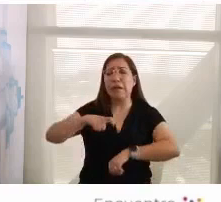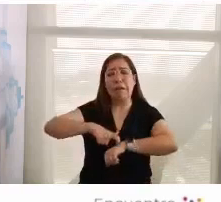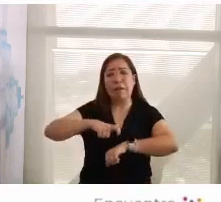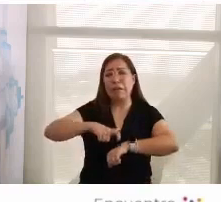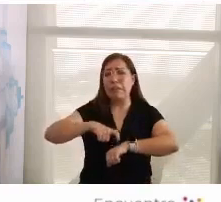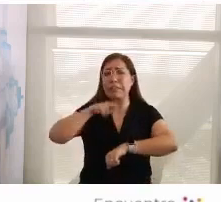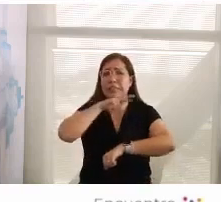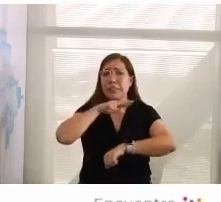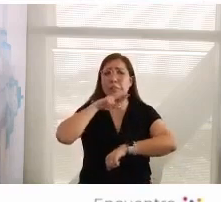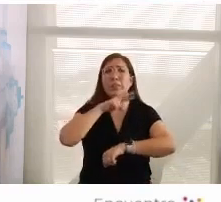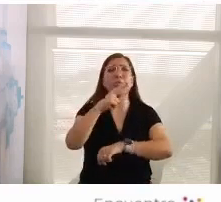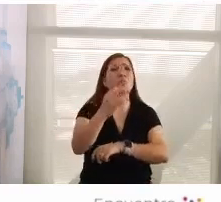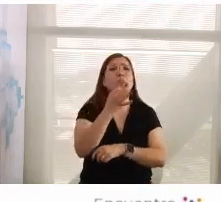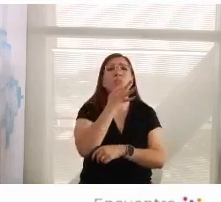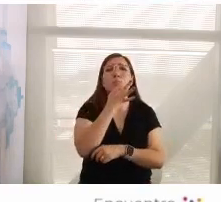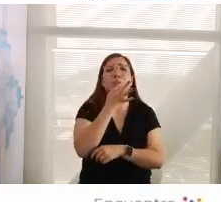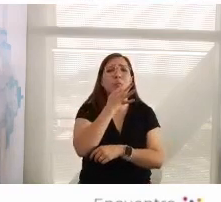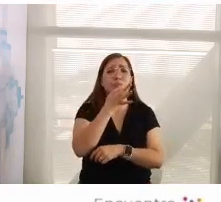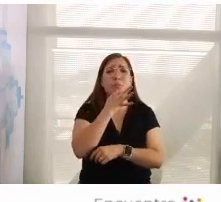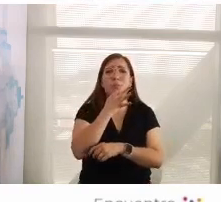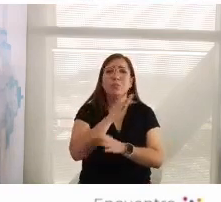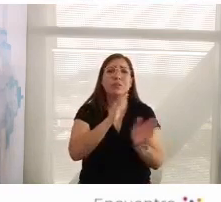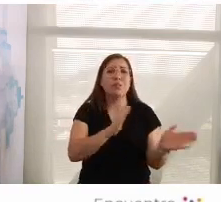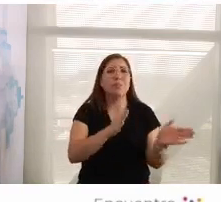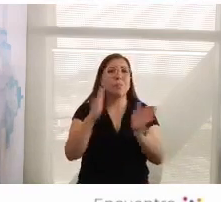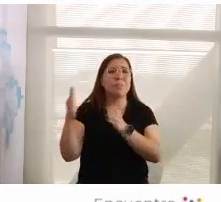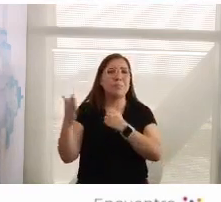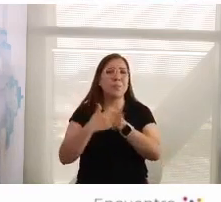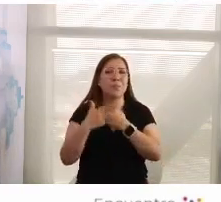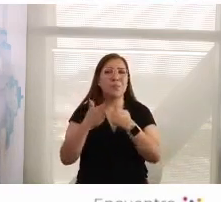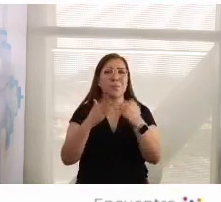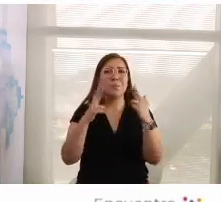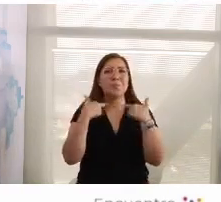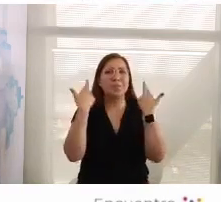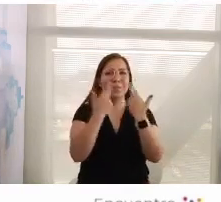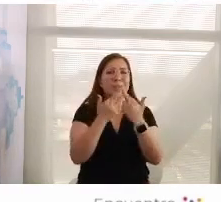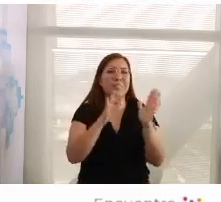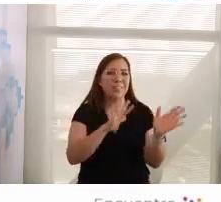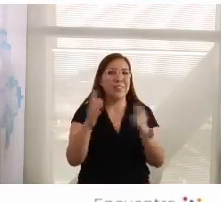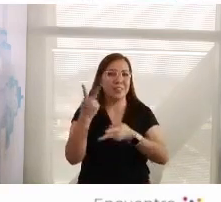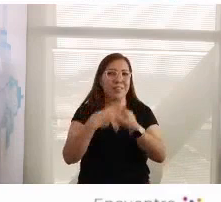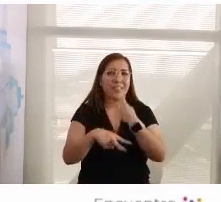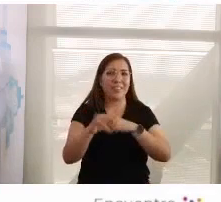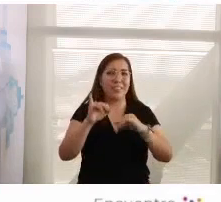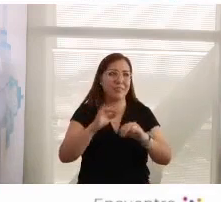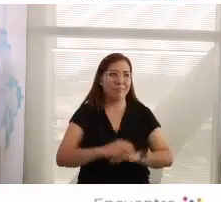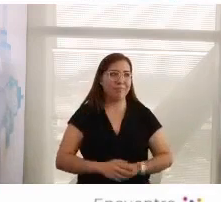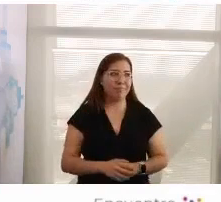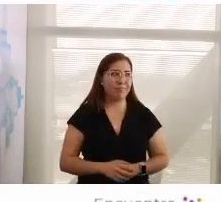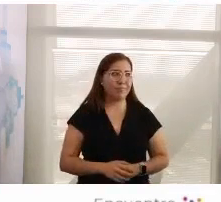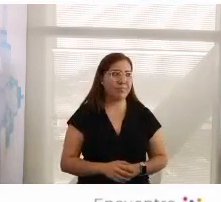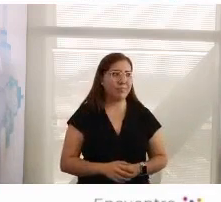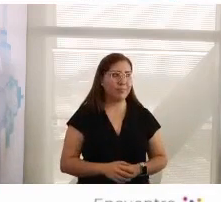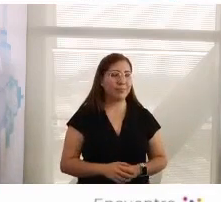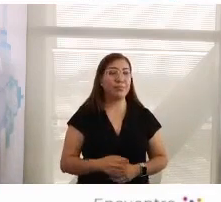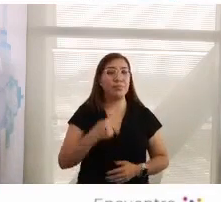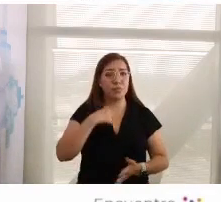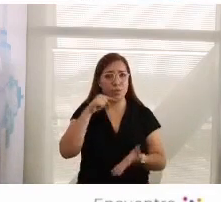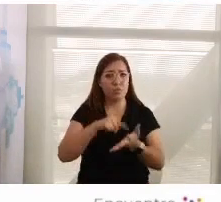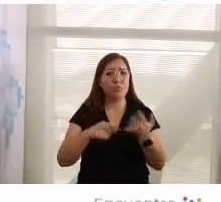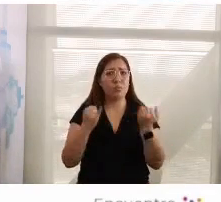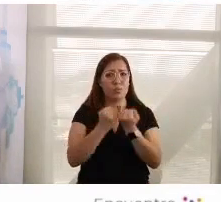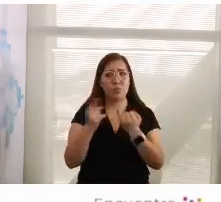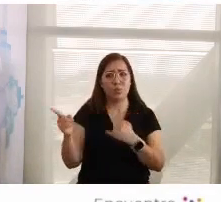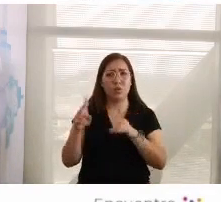perdón, dos minutos, dos minutos y los dejamos ir al siguiente panel que... Sí, voy a de ser muy concreto. Gracias. Yo creo que tiene que ver mucho con el tema